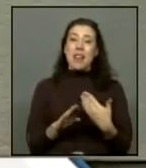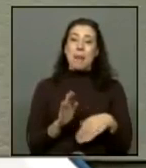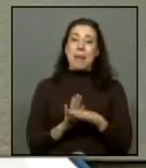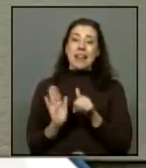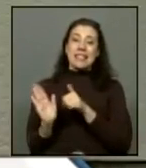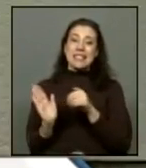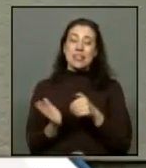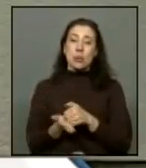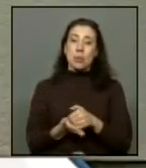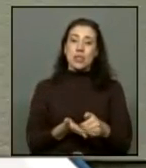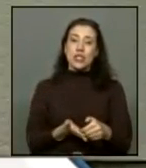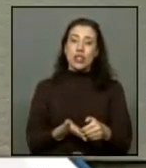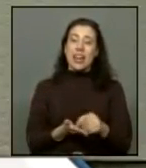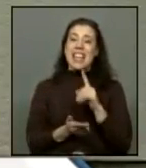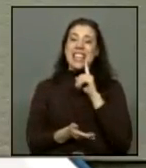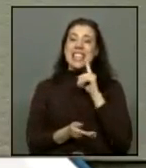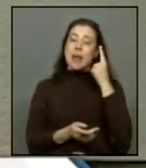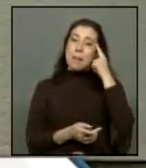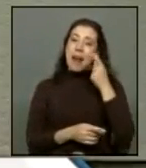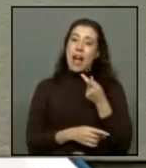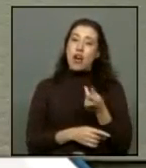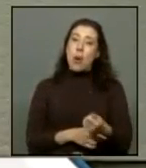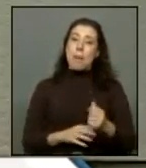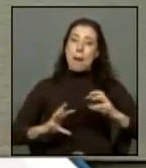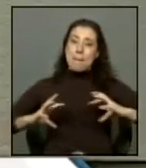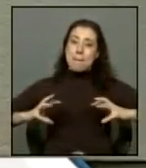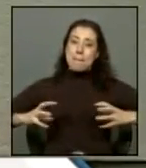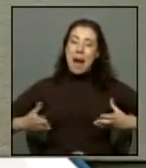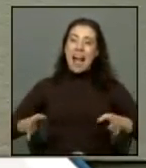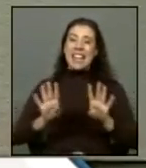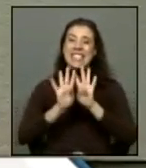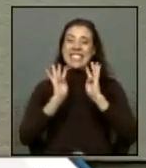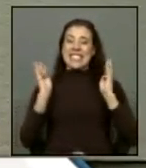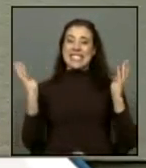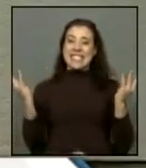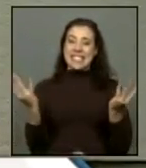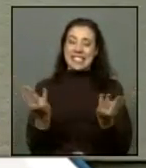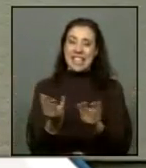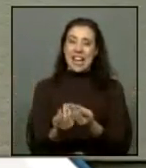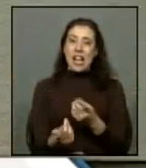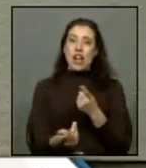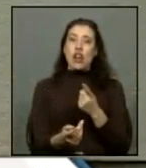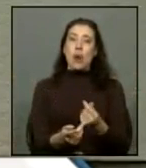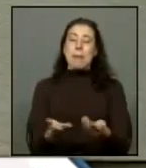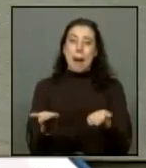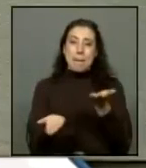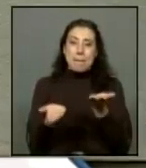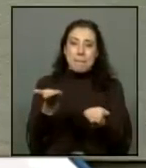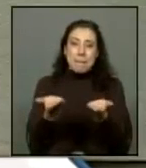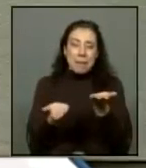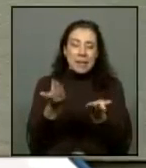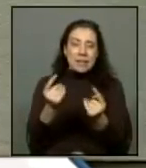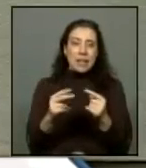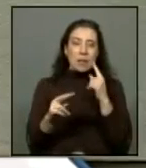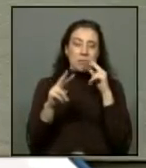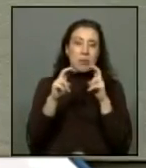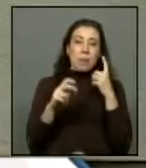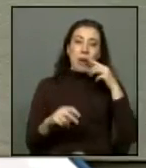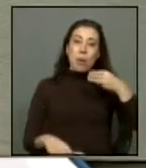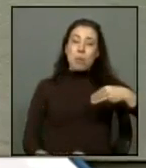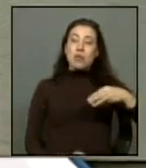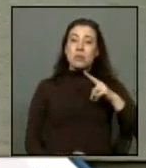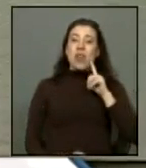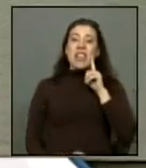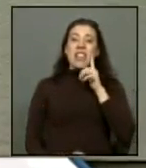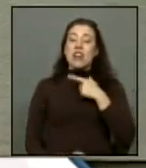de 600 millones a Iquique para compra de maquinaria, cierre perimetral, la compra de una pesa y para algunos estudios. Pero el municipio de